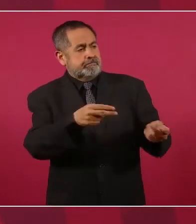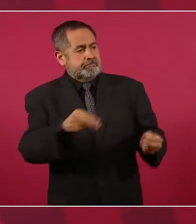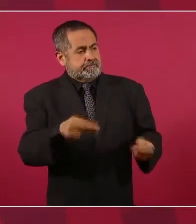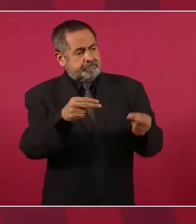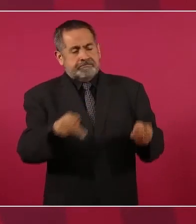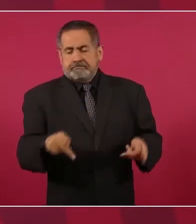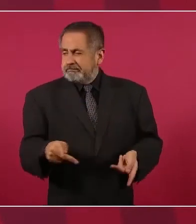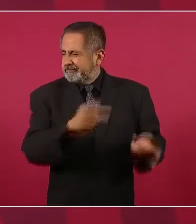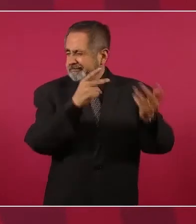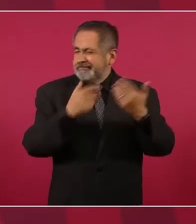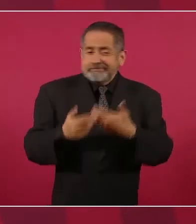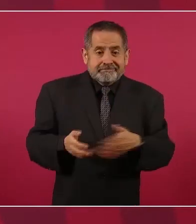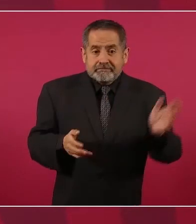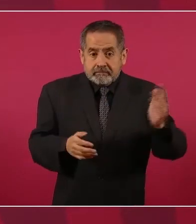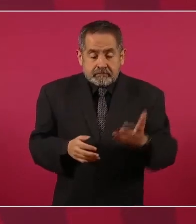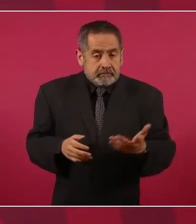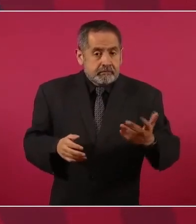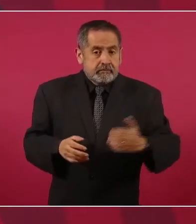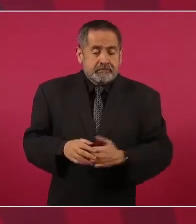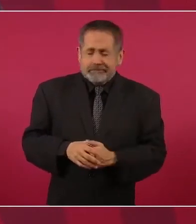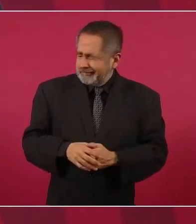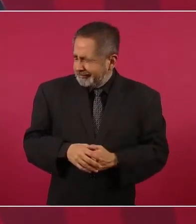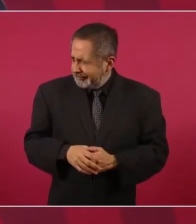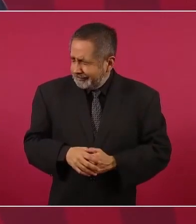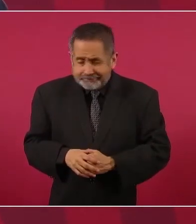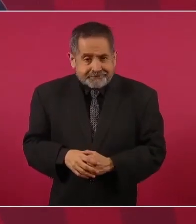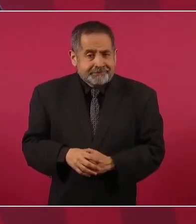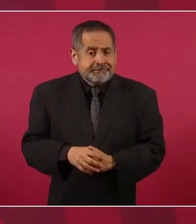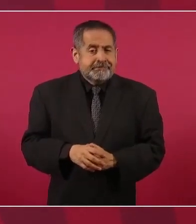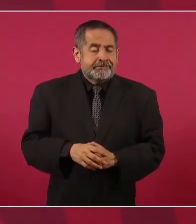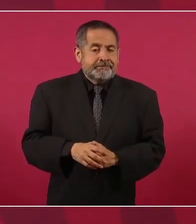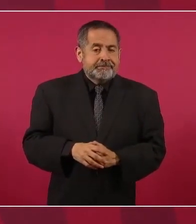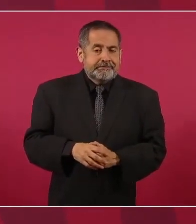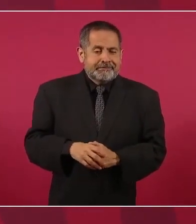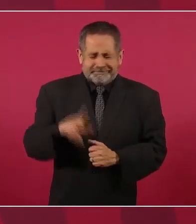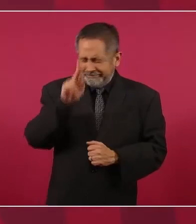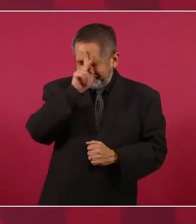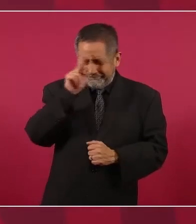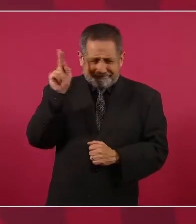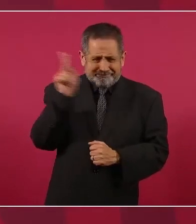No, terrible,